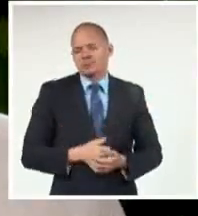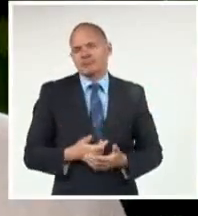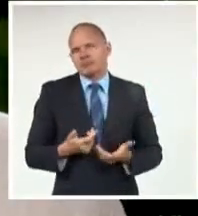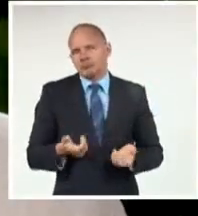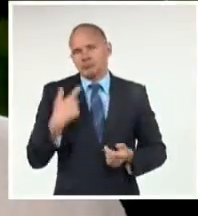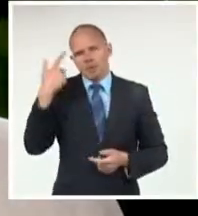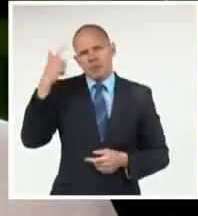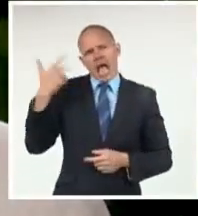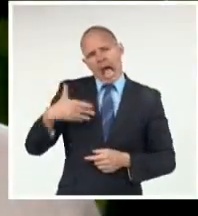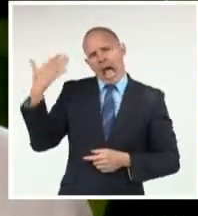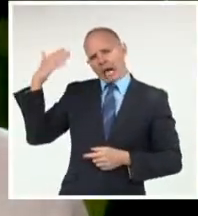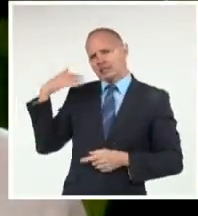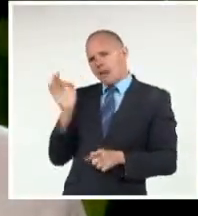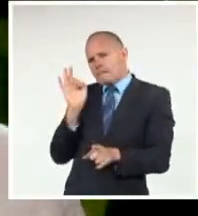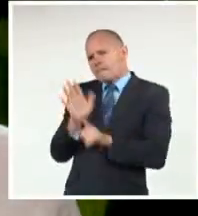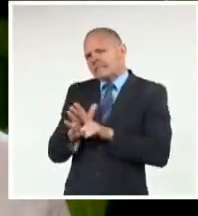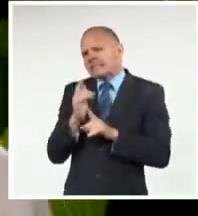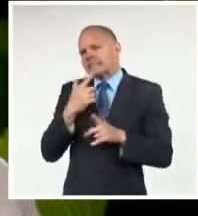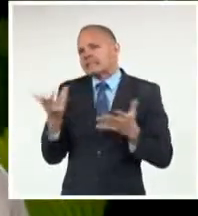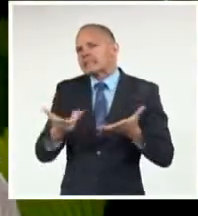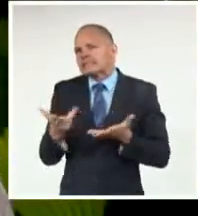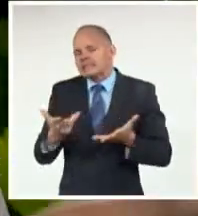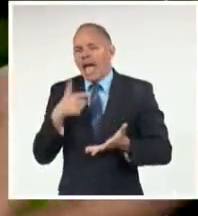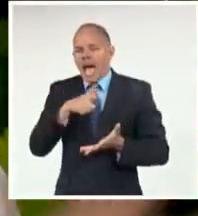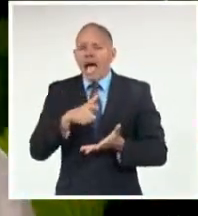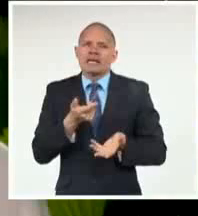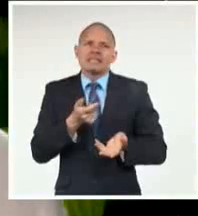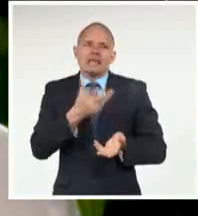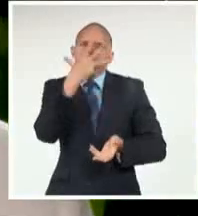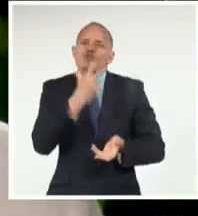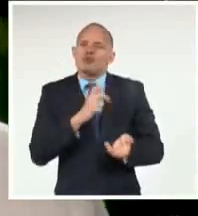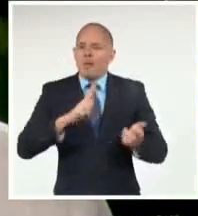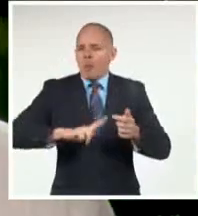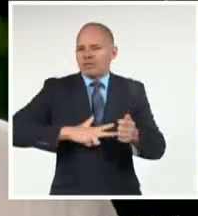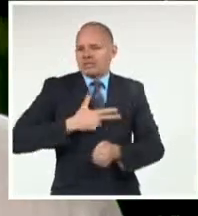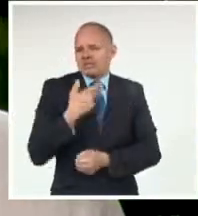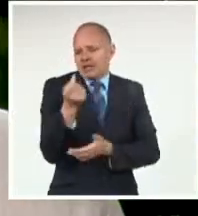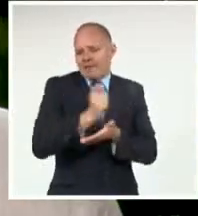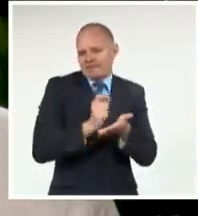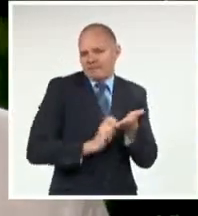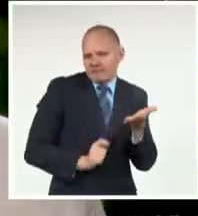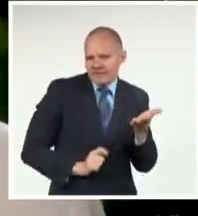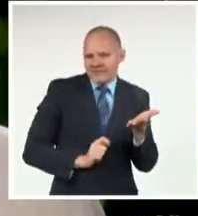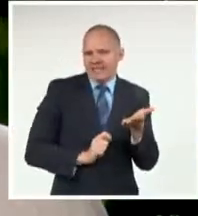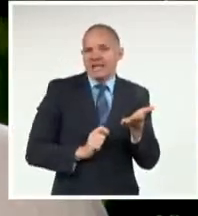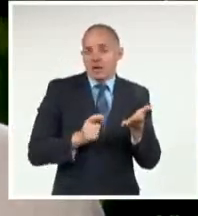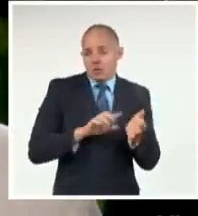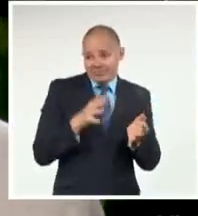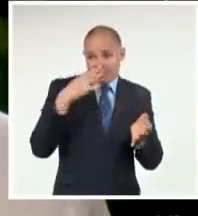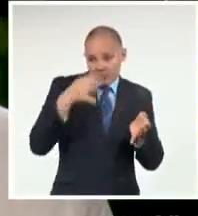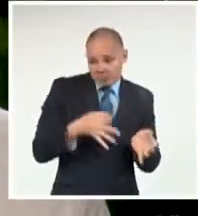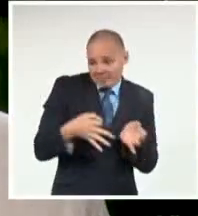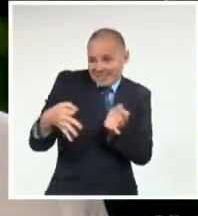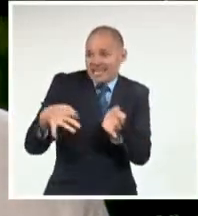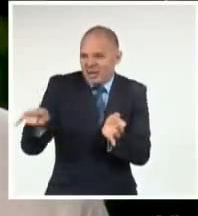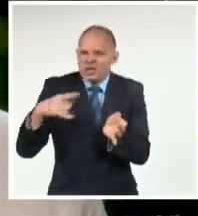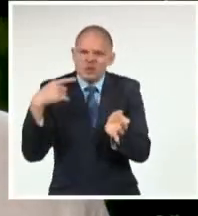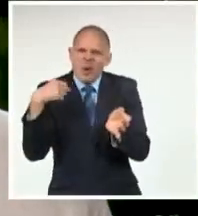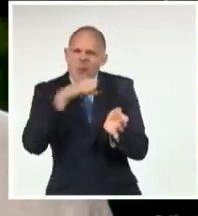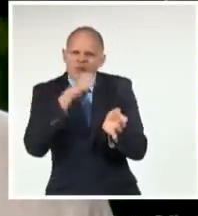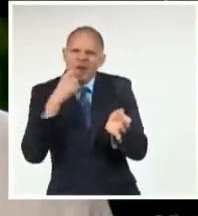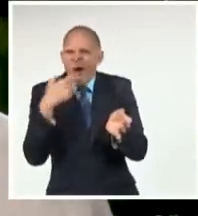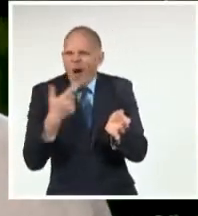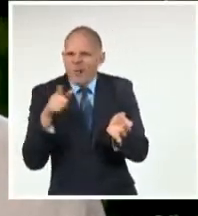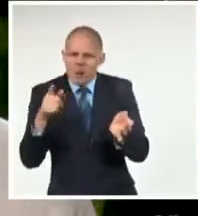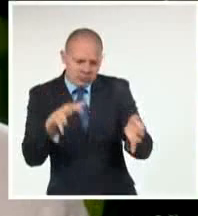esos inicios También se usó mucho Aquello de decir Un poema De tener Trovadores Y un acuerdo De Mario Crespo Ya fallecido Que